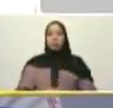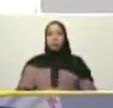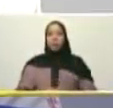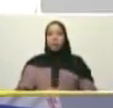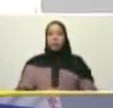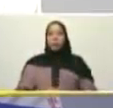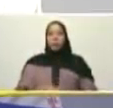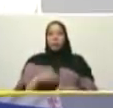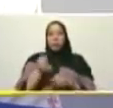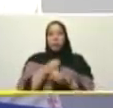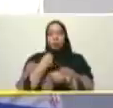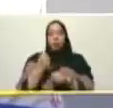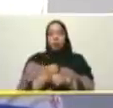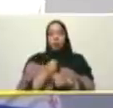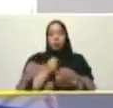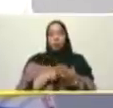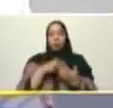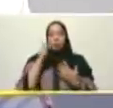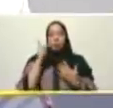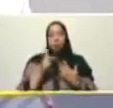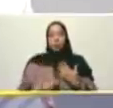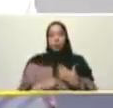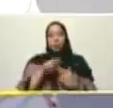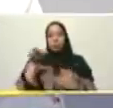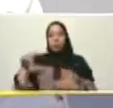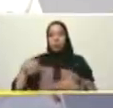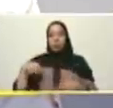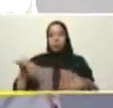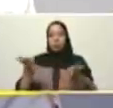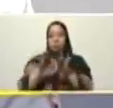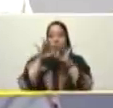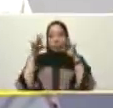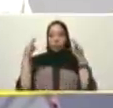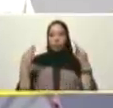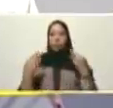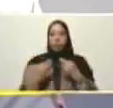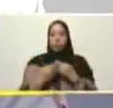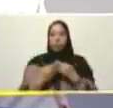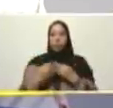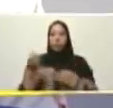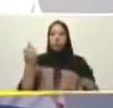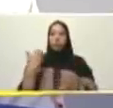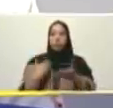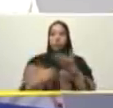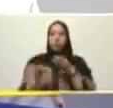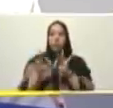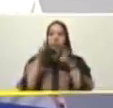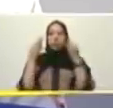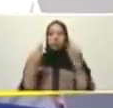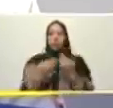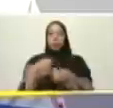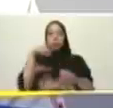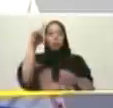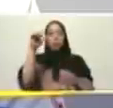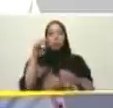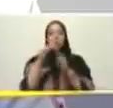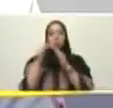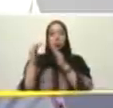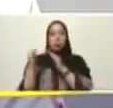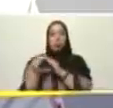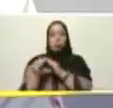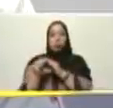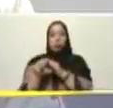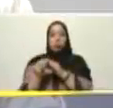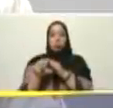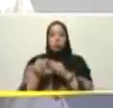propuesta y nuestras familias van a poder ir comprando a precios accesibles los metros